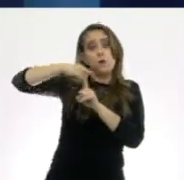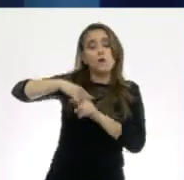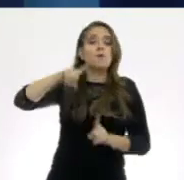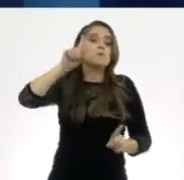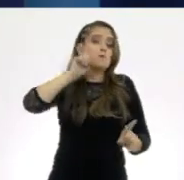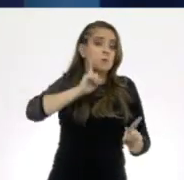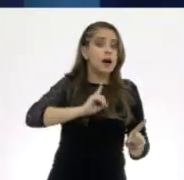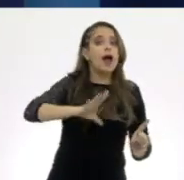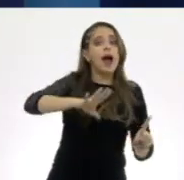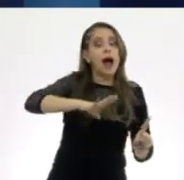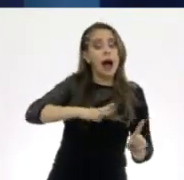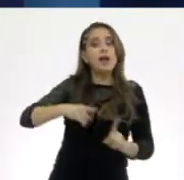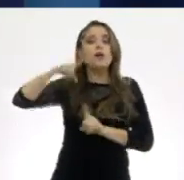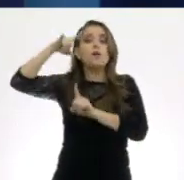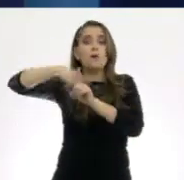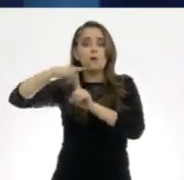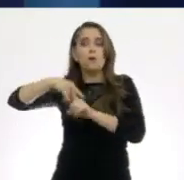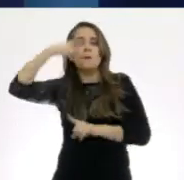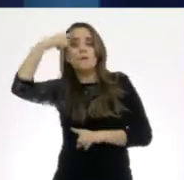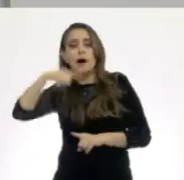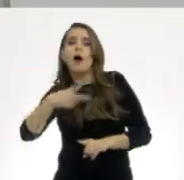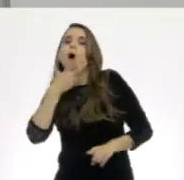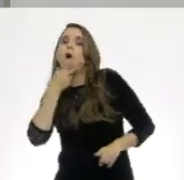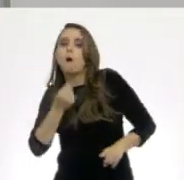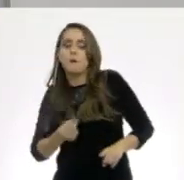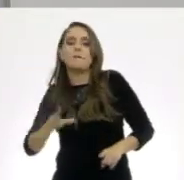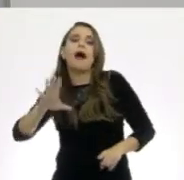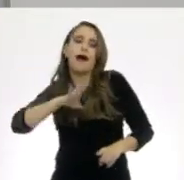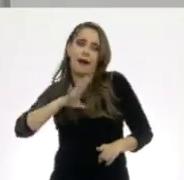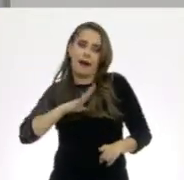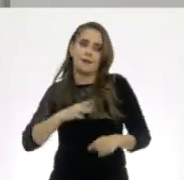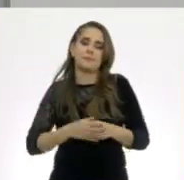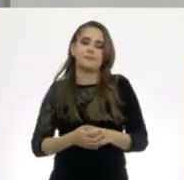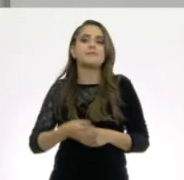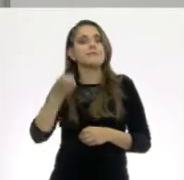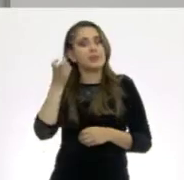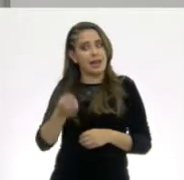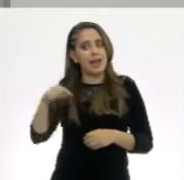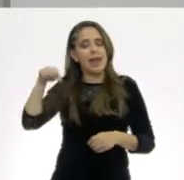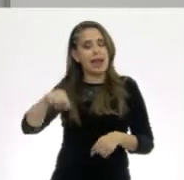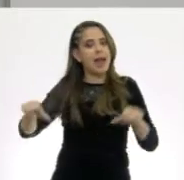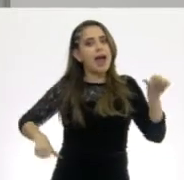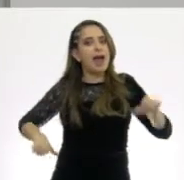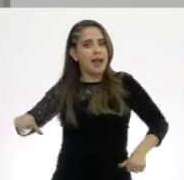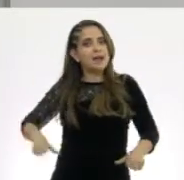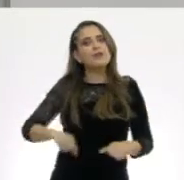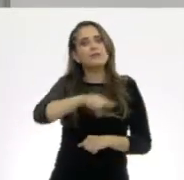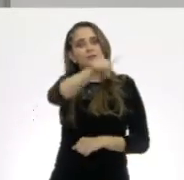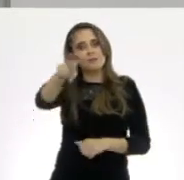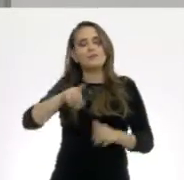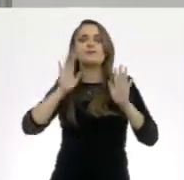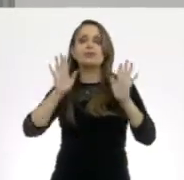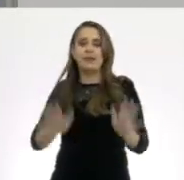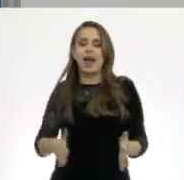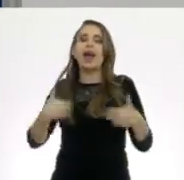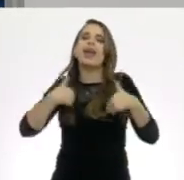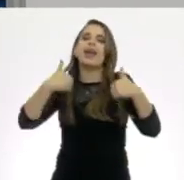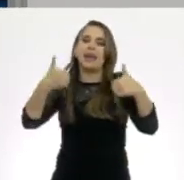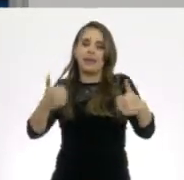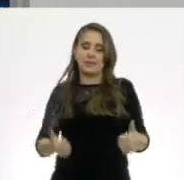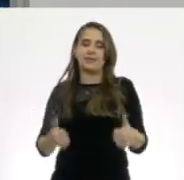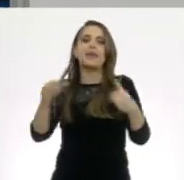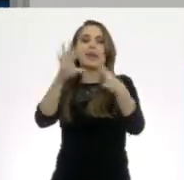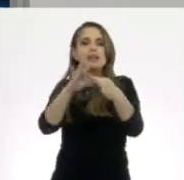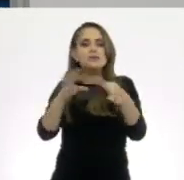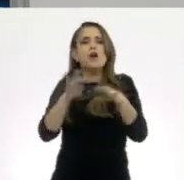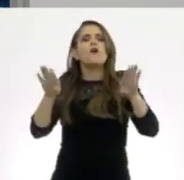femenino y también masculino. Me parece que con esta actividad hemos logrado un breve repaso en torno a los